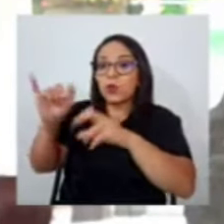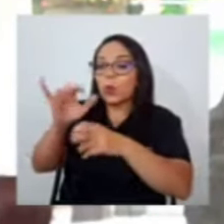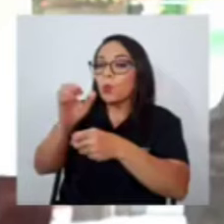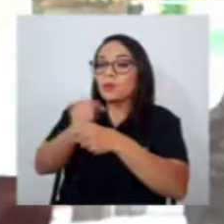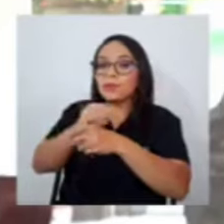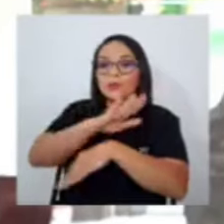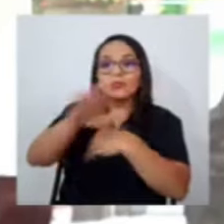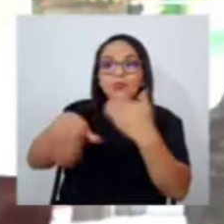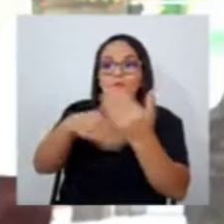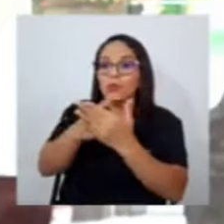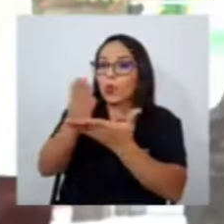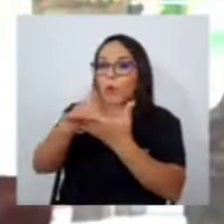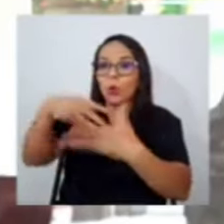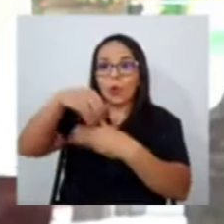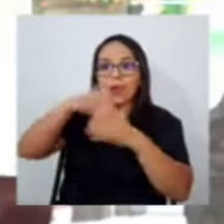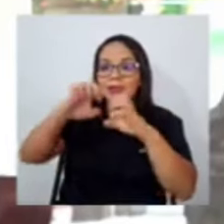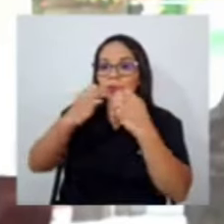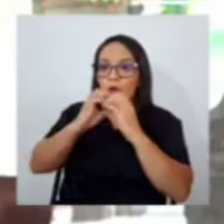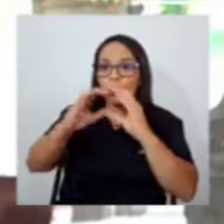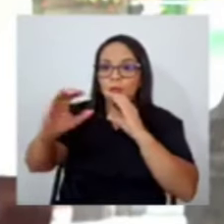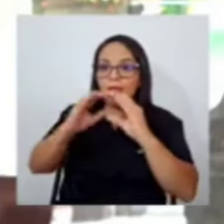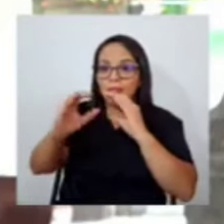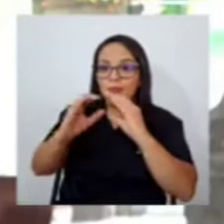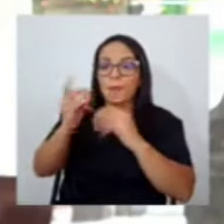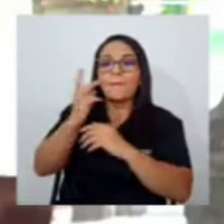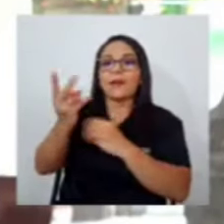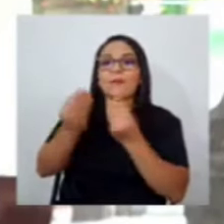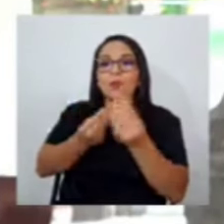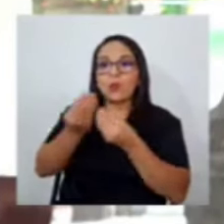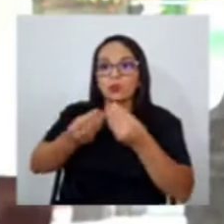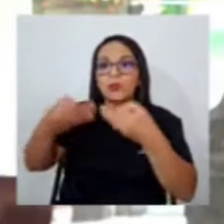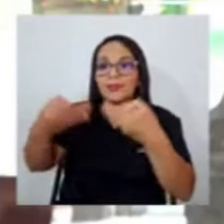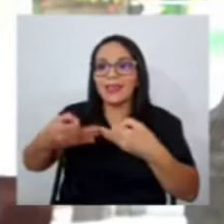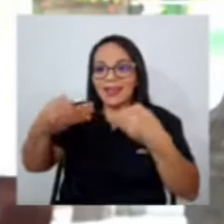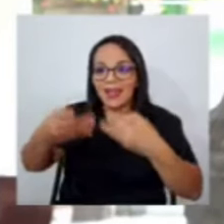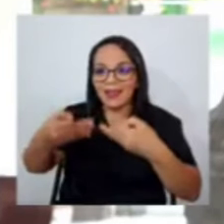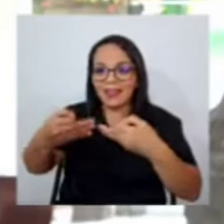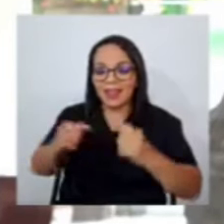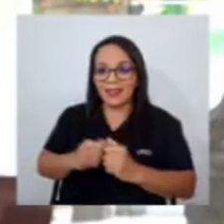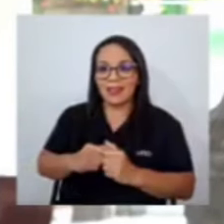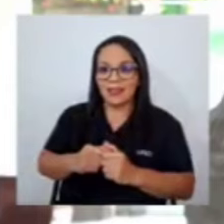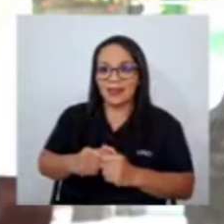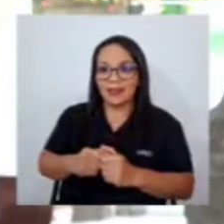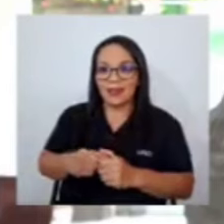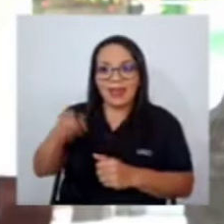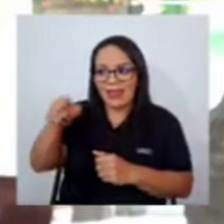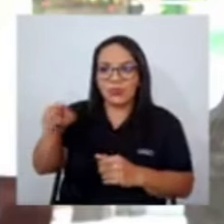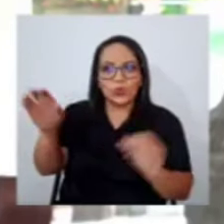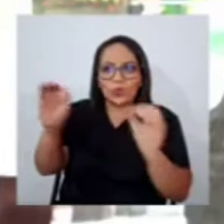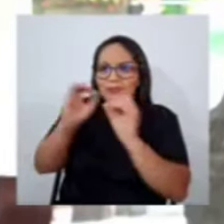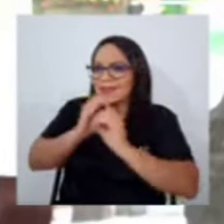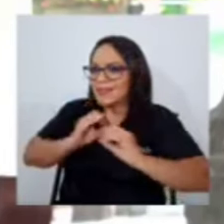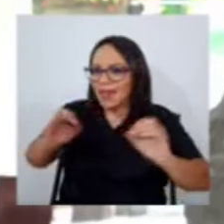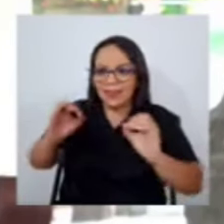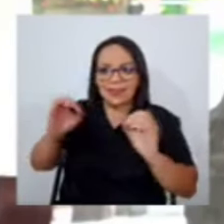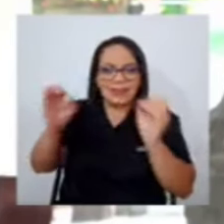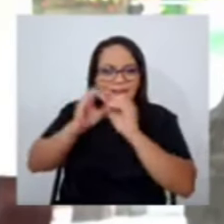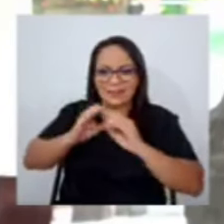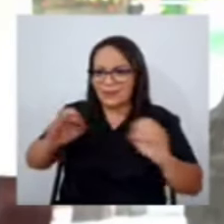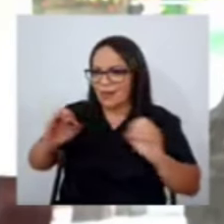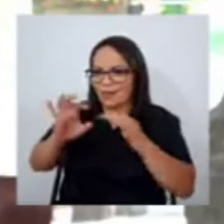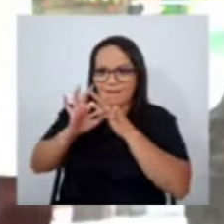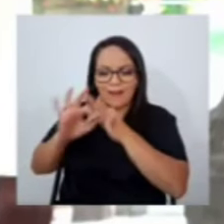formamos parte del equipo de comunicación para ver que el producto sea de calidad eso no tiene nada absolutamente nada que ver